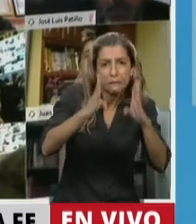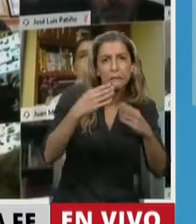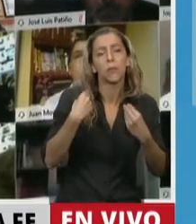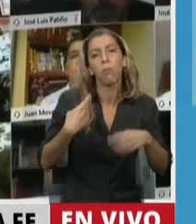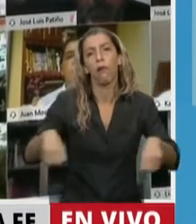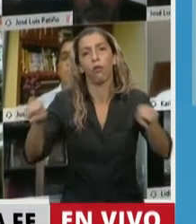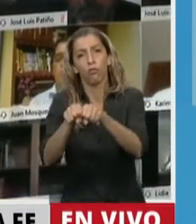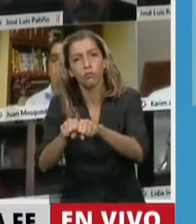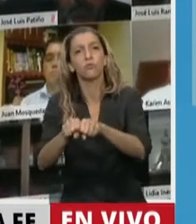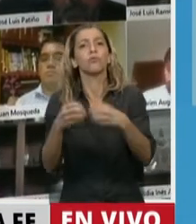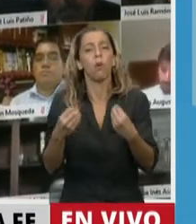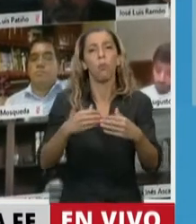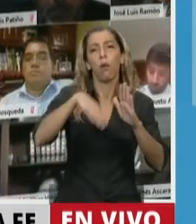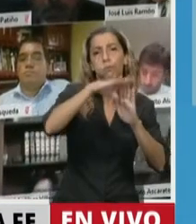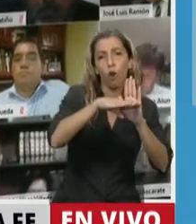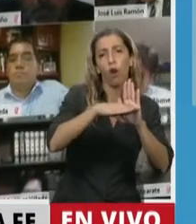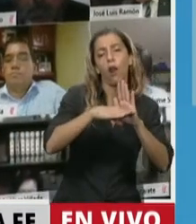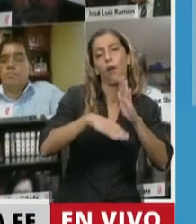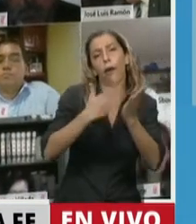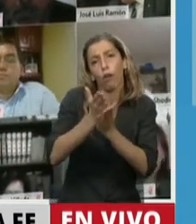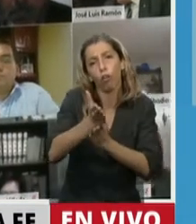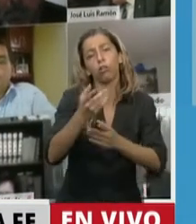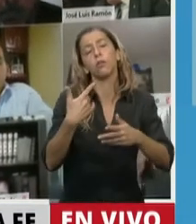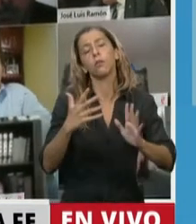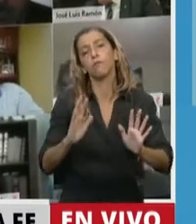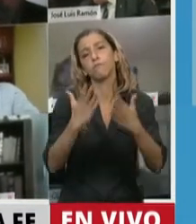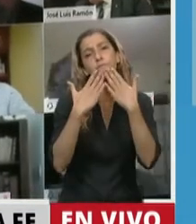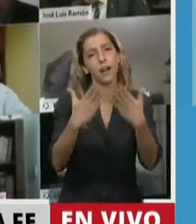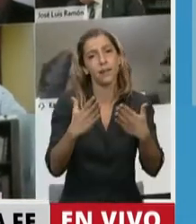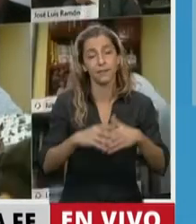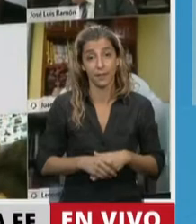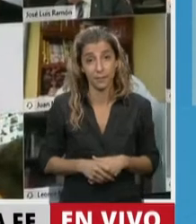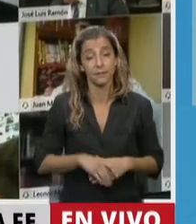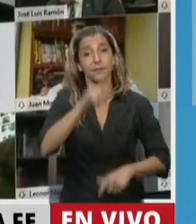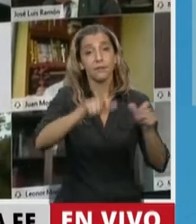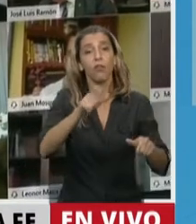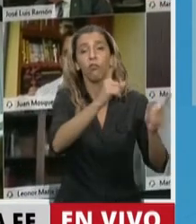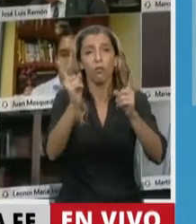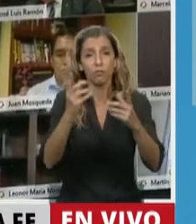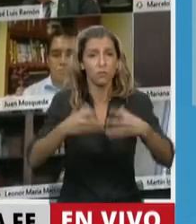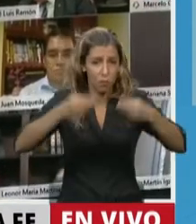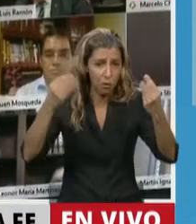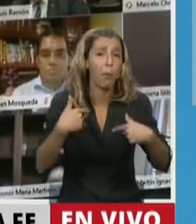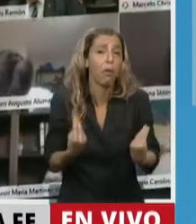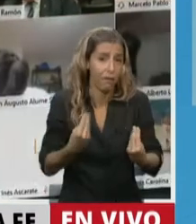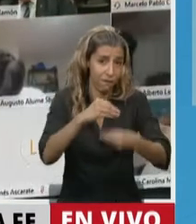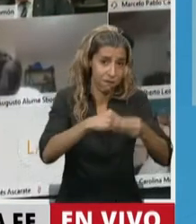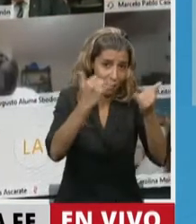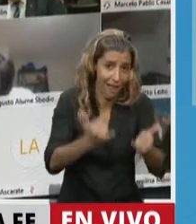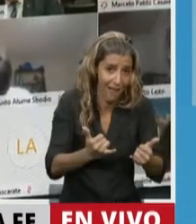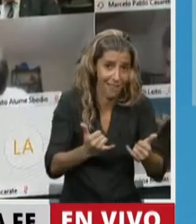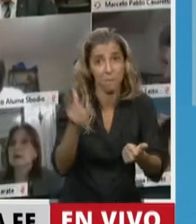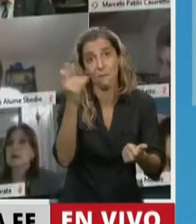continuidad de los programas educativos. Y lo hace sin dejar de ser madre o padre y sin dejar de vivir la